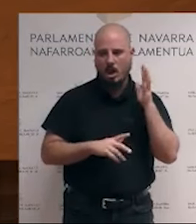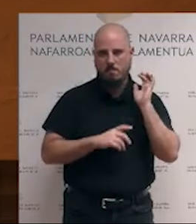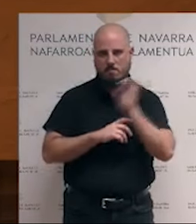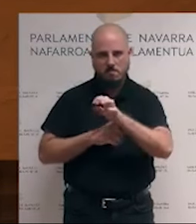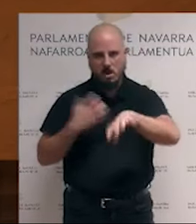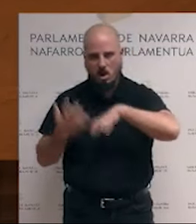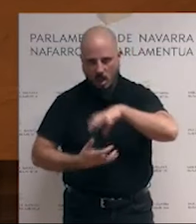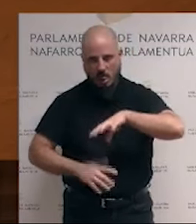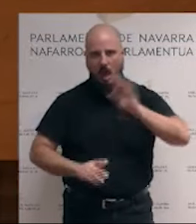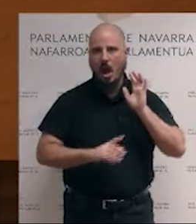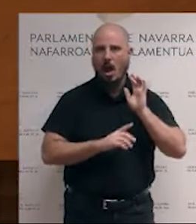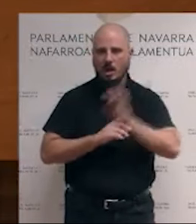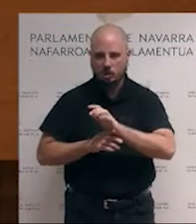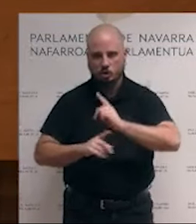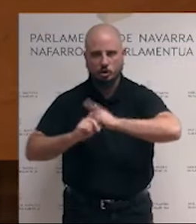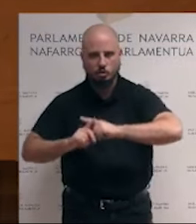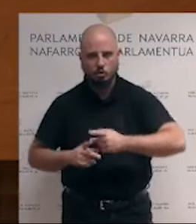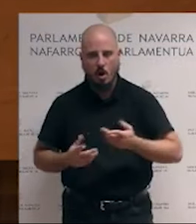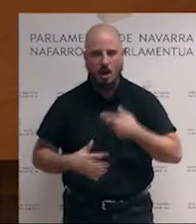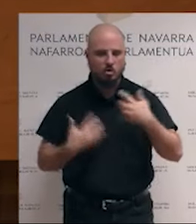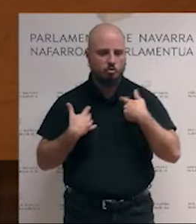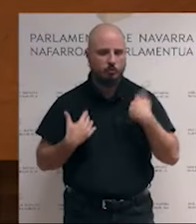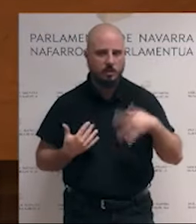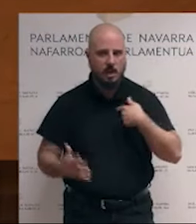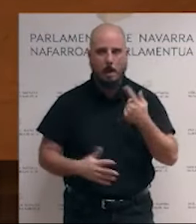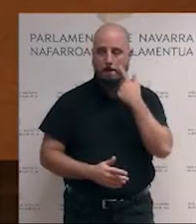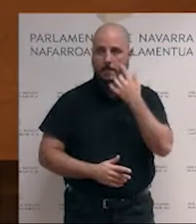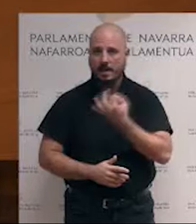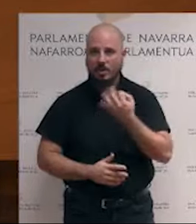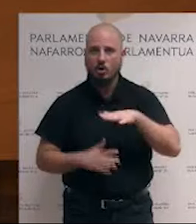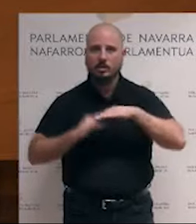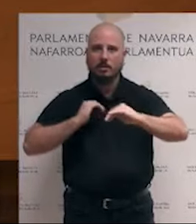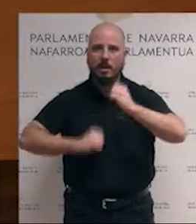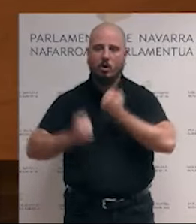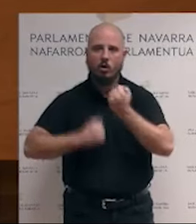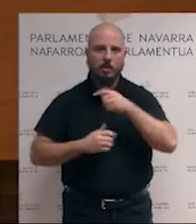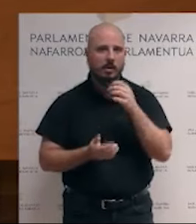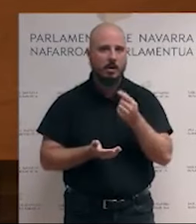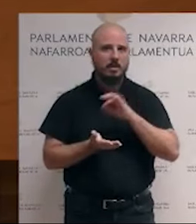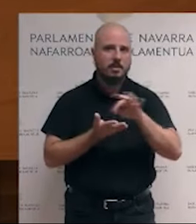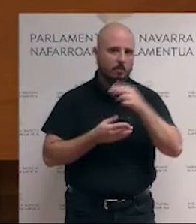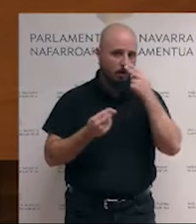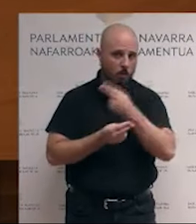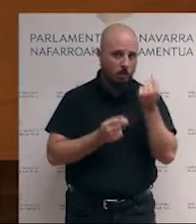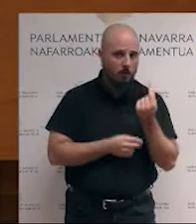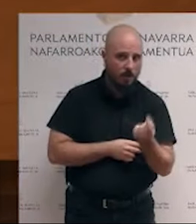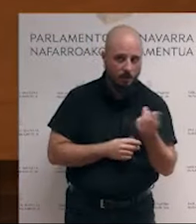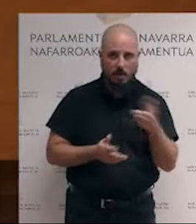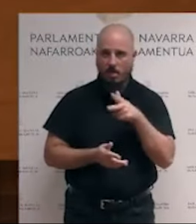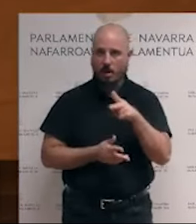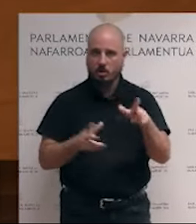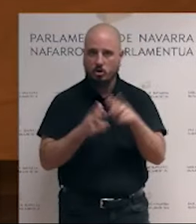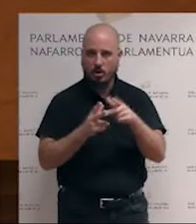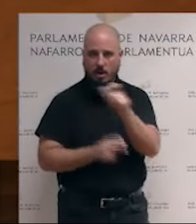sexuales? Ponen en riesgo la estabilidad económica, la financiación de los servicios públicos y los derechos sociales de los